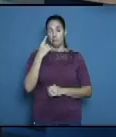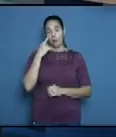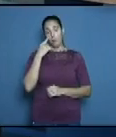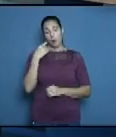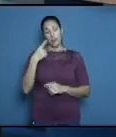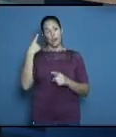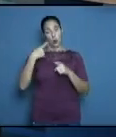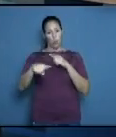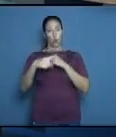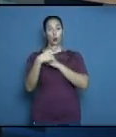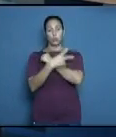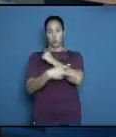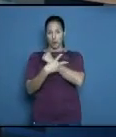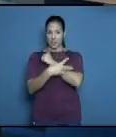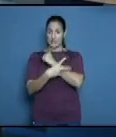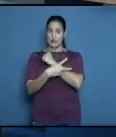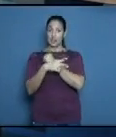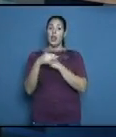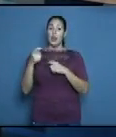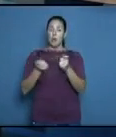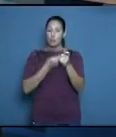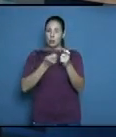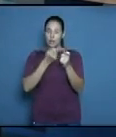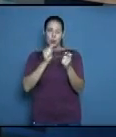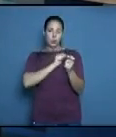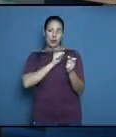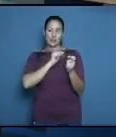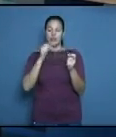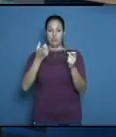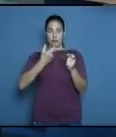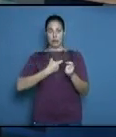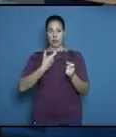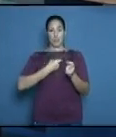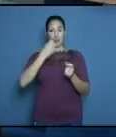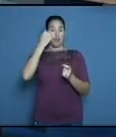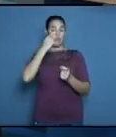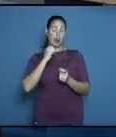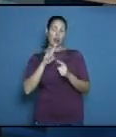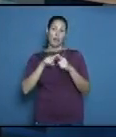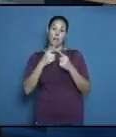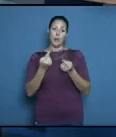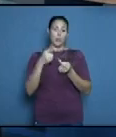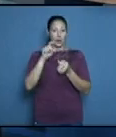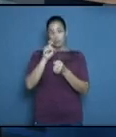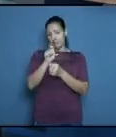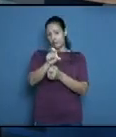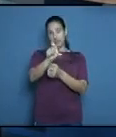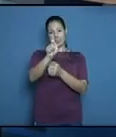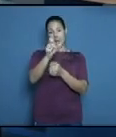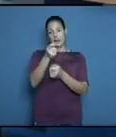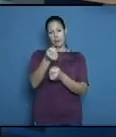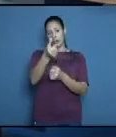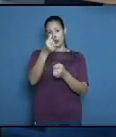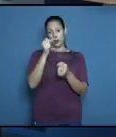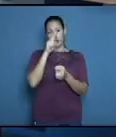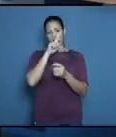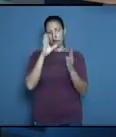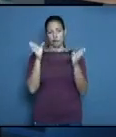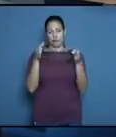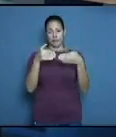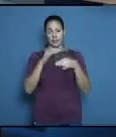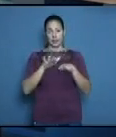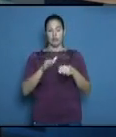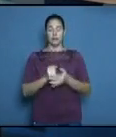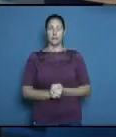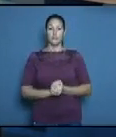con pocas jornadas se está haciendo inalcanzable casi la primera posición y voy a terminar con una lamentable